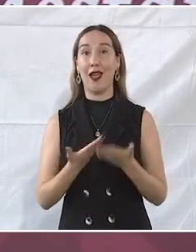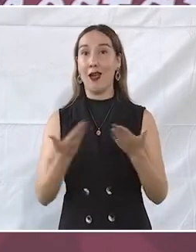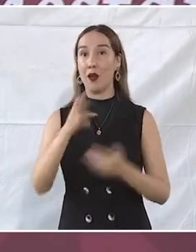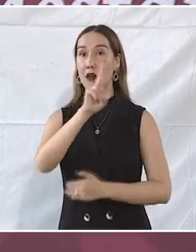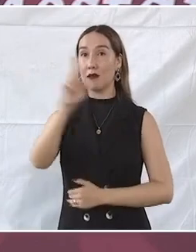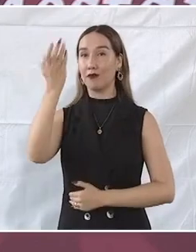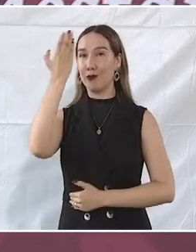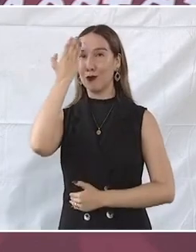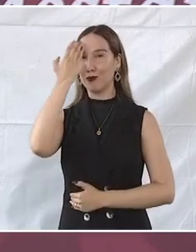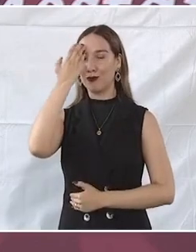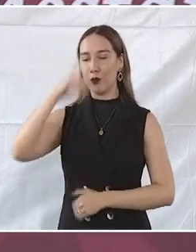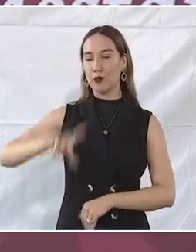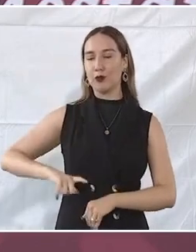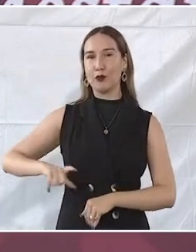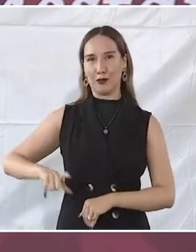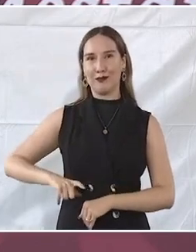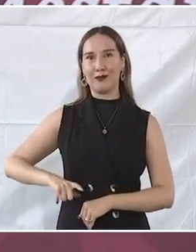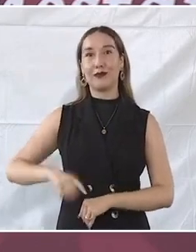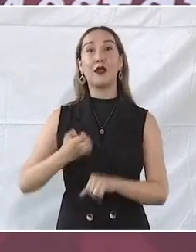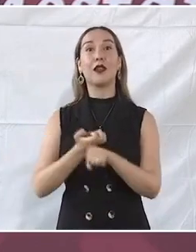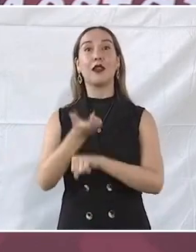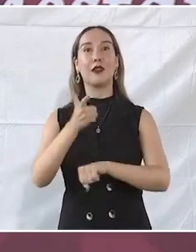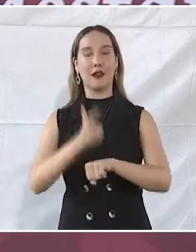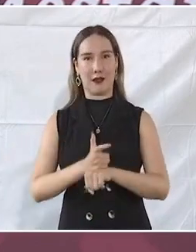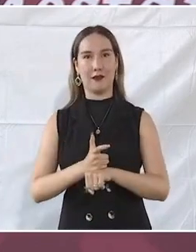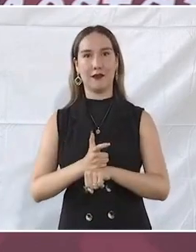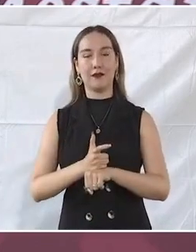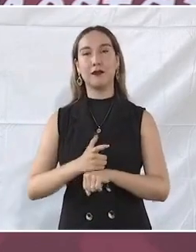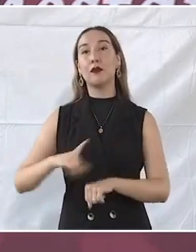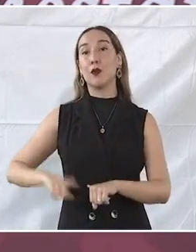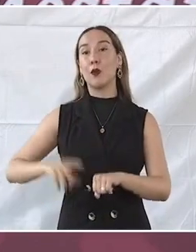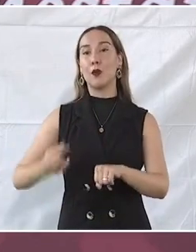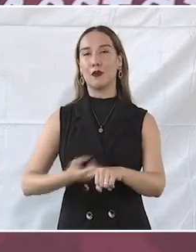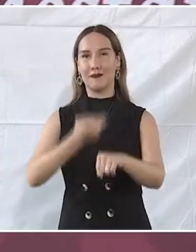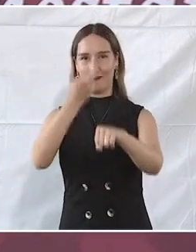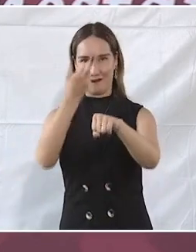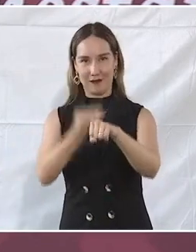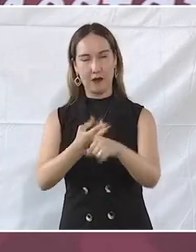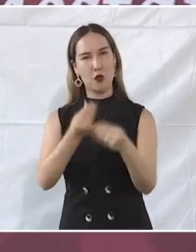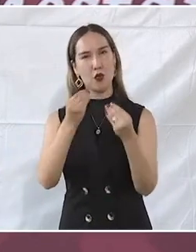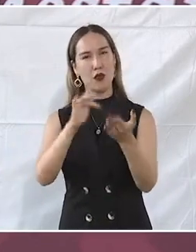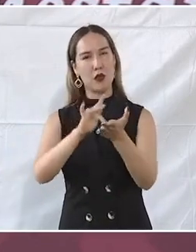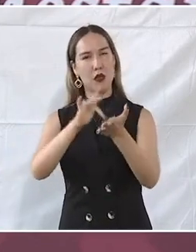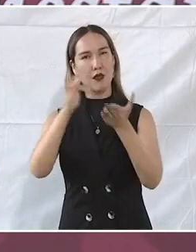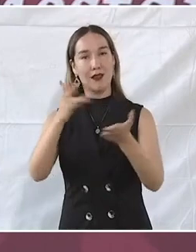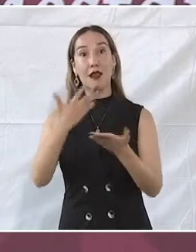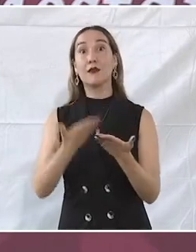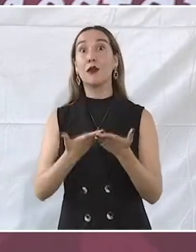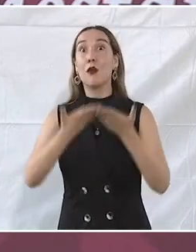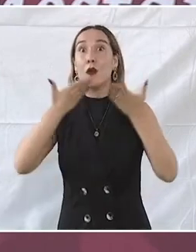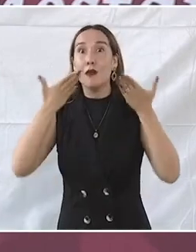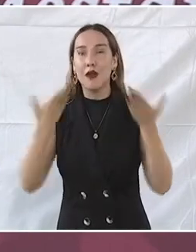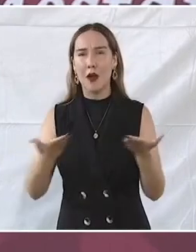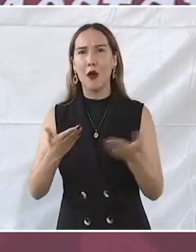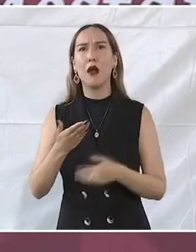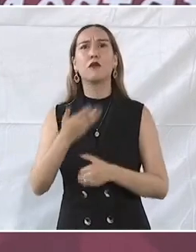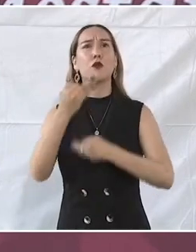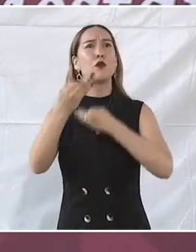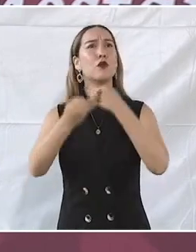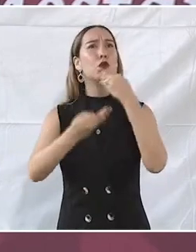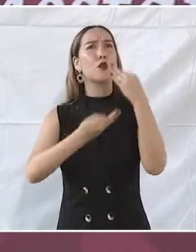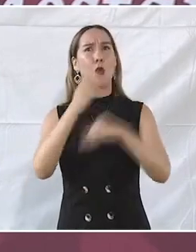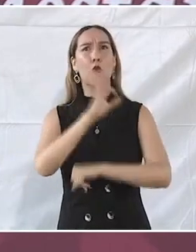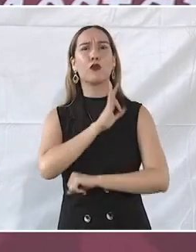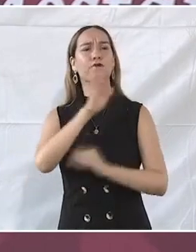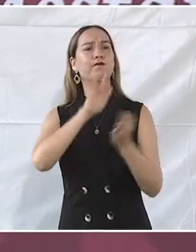Estatal, así como al Gobernador Ricardo Gallardo, porque gracias a su aportación, esta pensión ya es universal aquí en